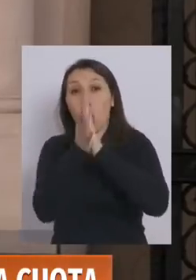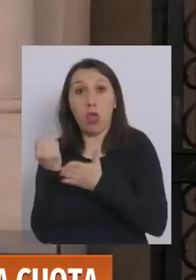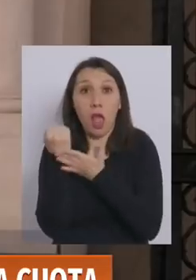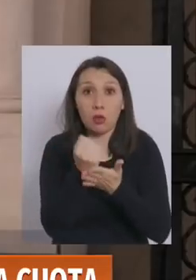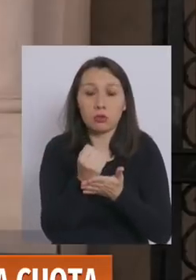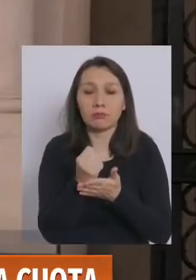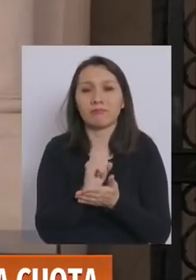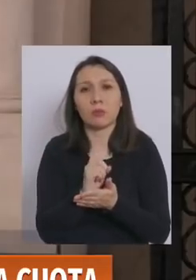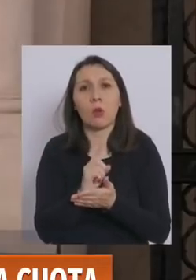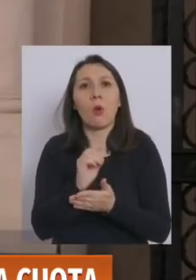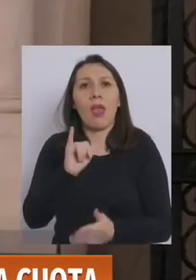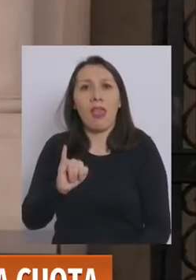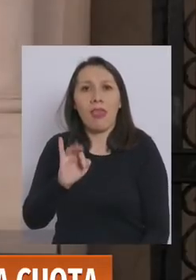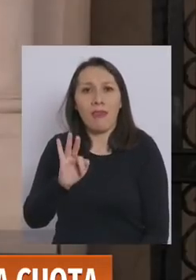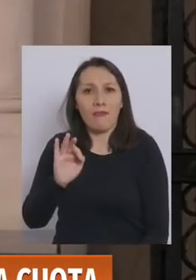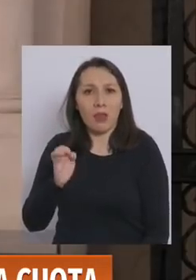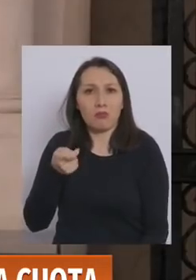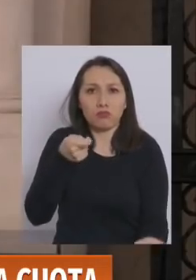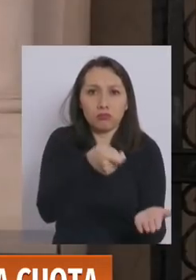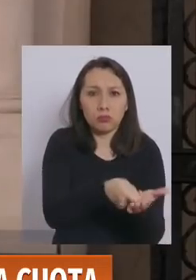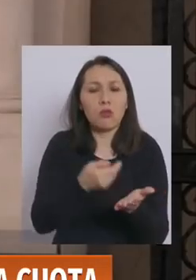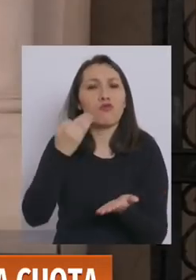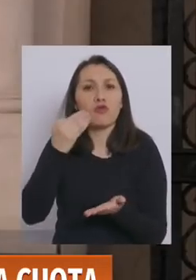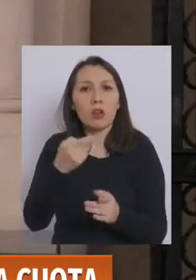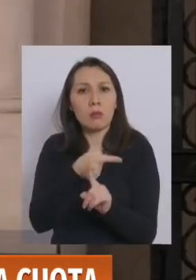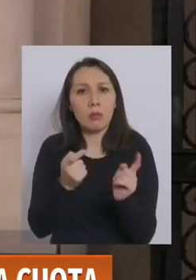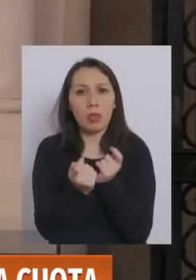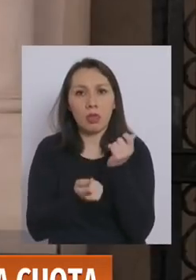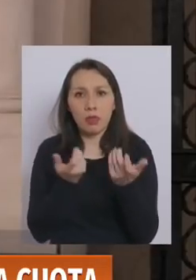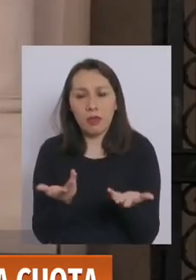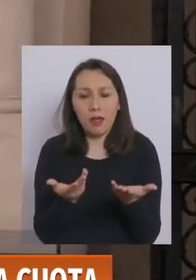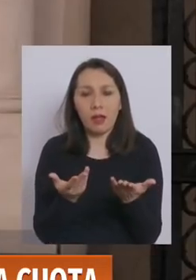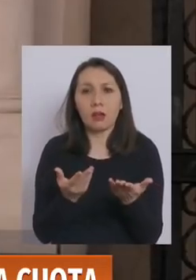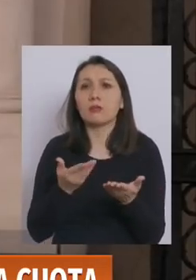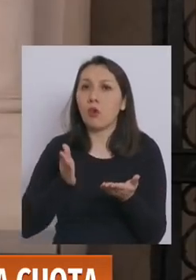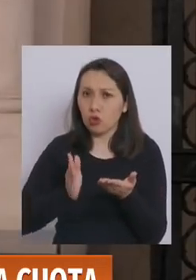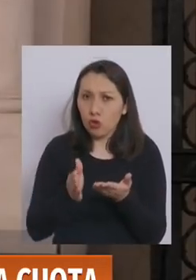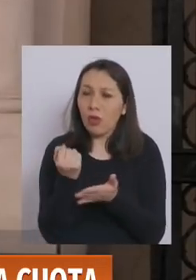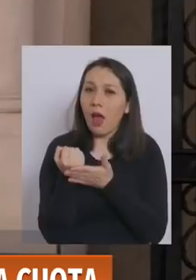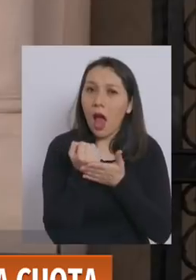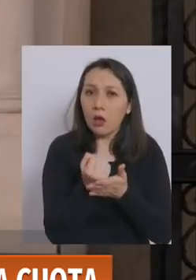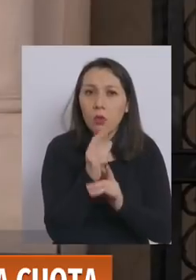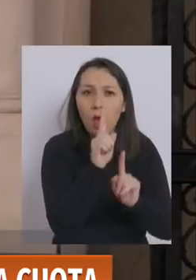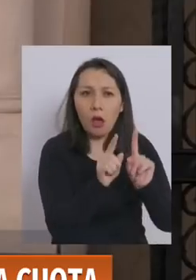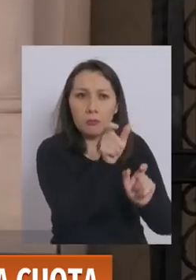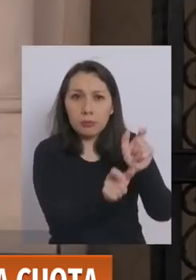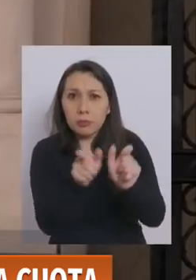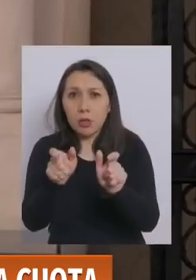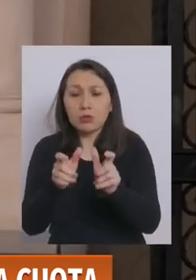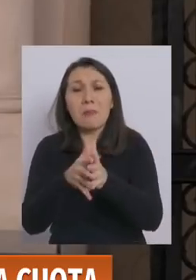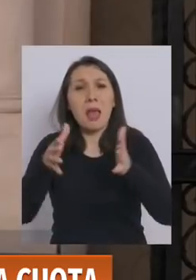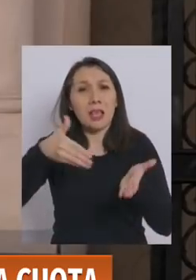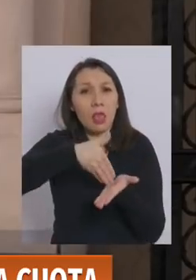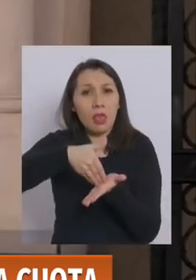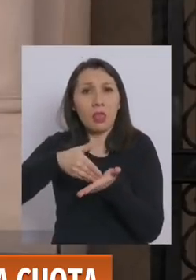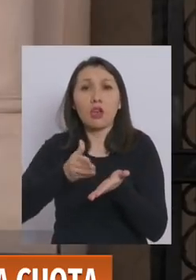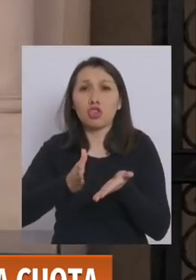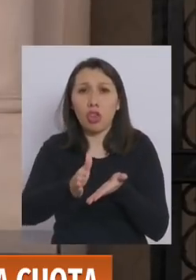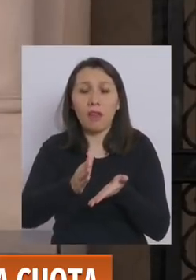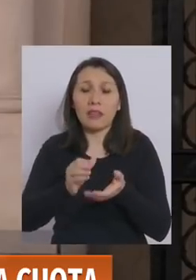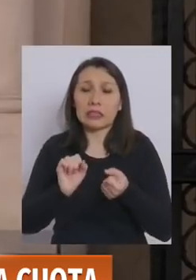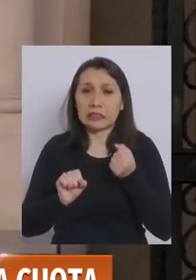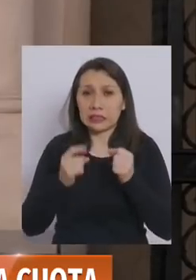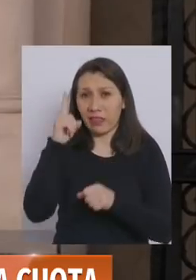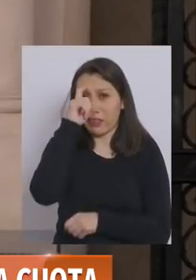a través del IFE, a través del bono de clase media. Y vamos a seguir ayudando a aquellas personas más vulnerables que lo van a seguir